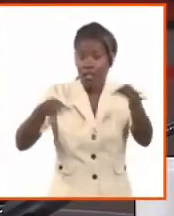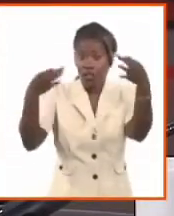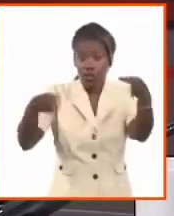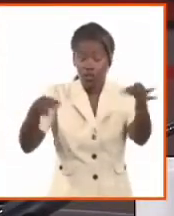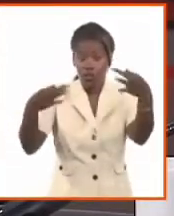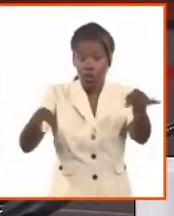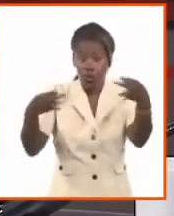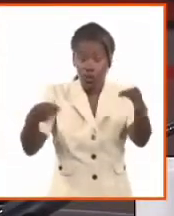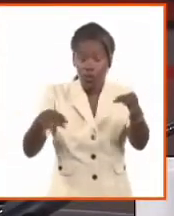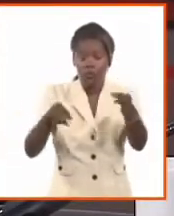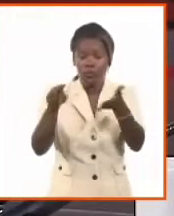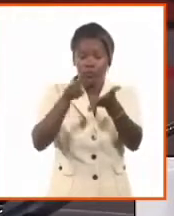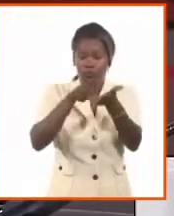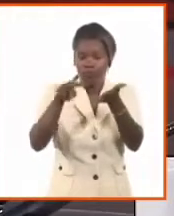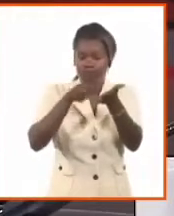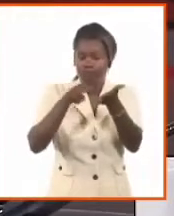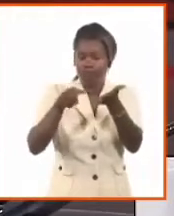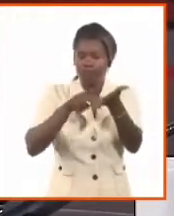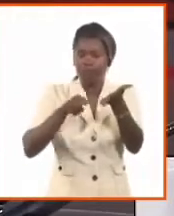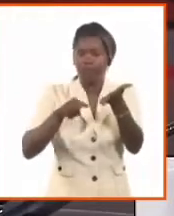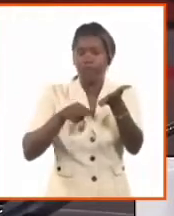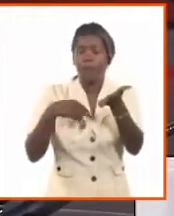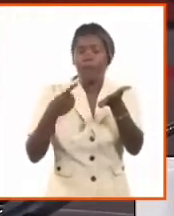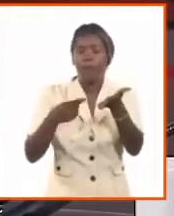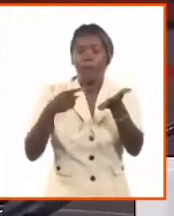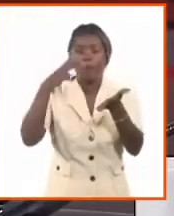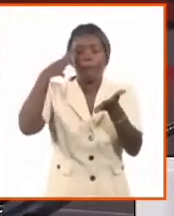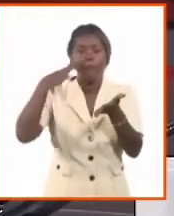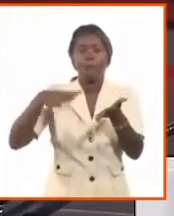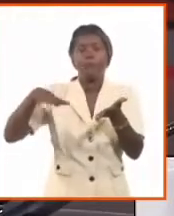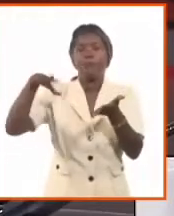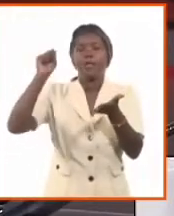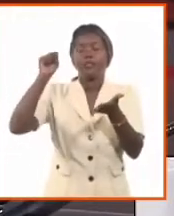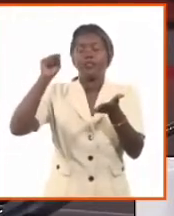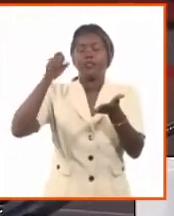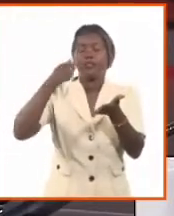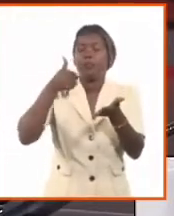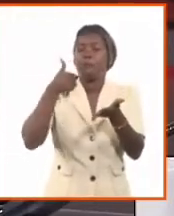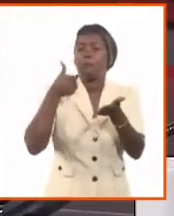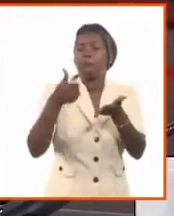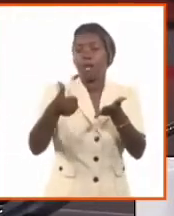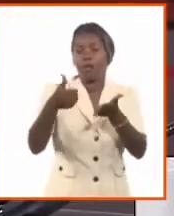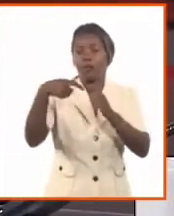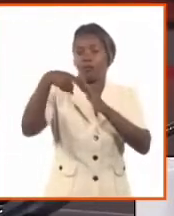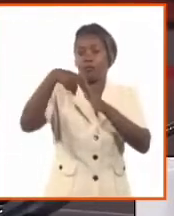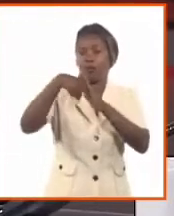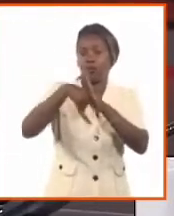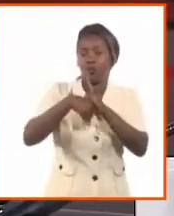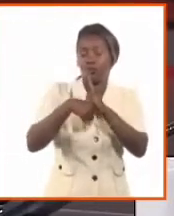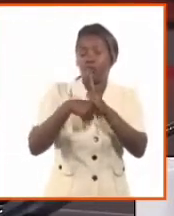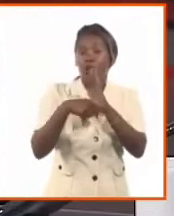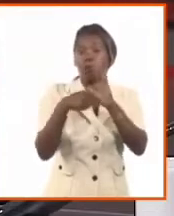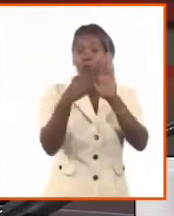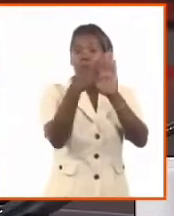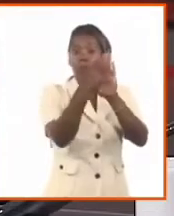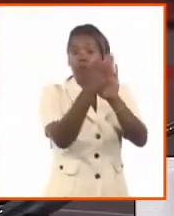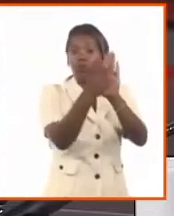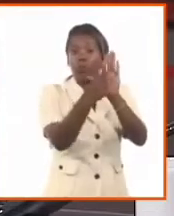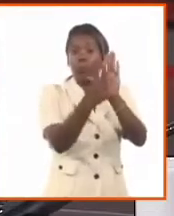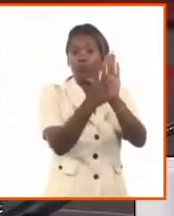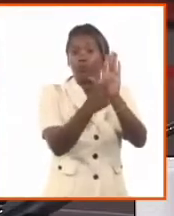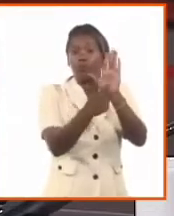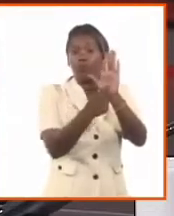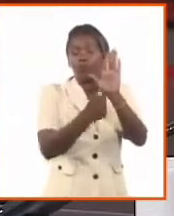criterio, de cualquier prejuicio, de cualquier estereotipo, que lo lean detenidamente uno a uno de los preceptos, que